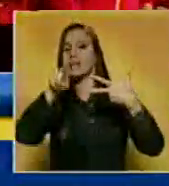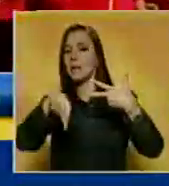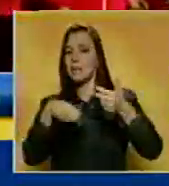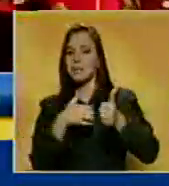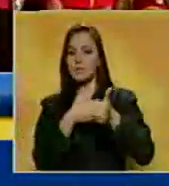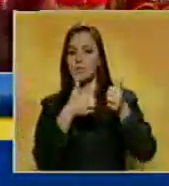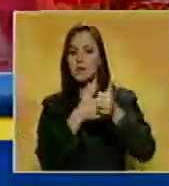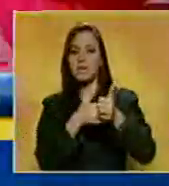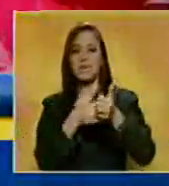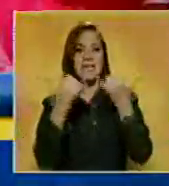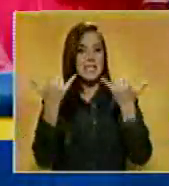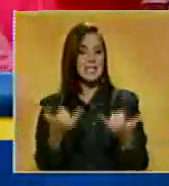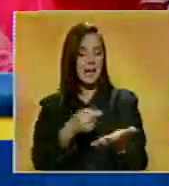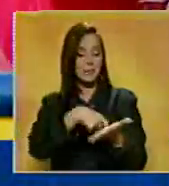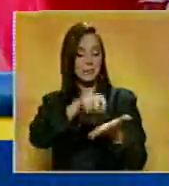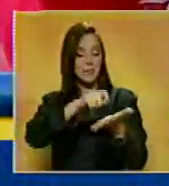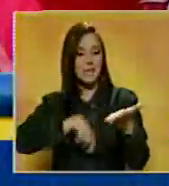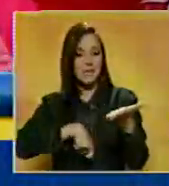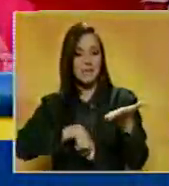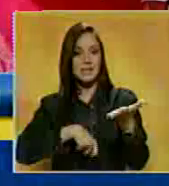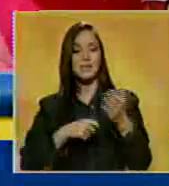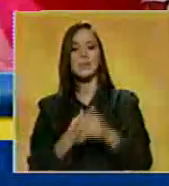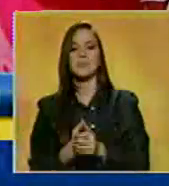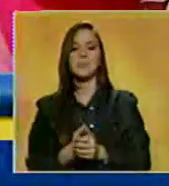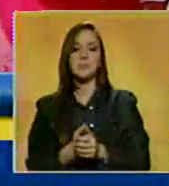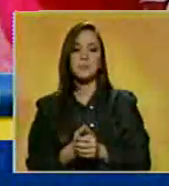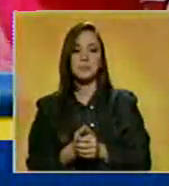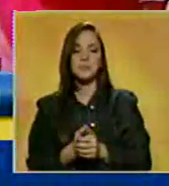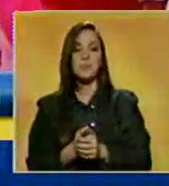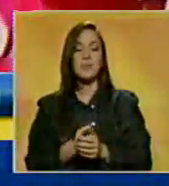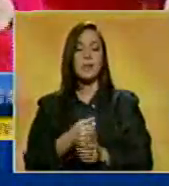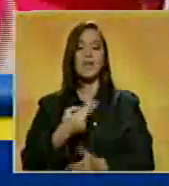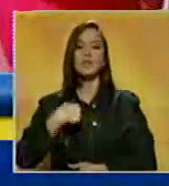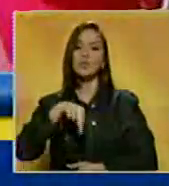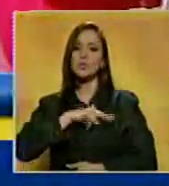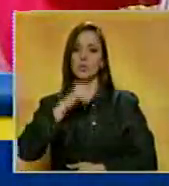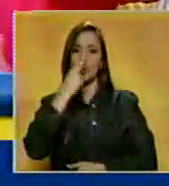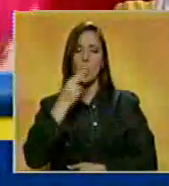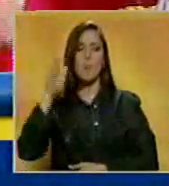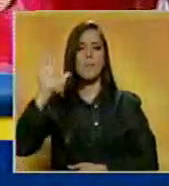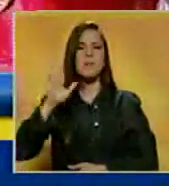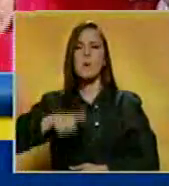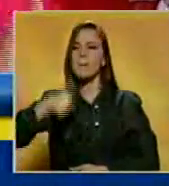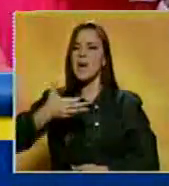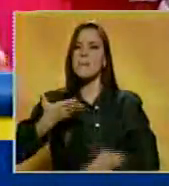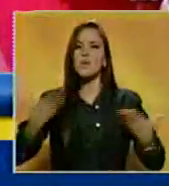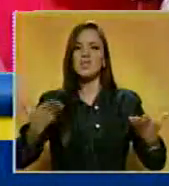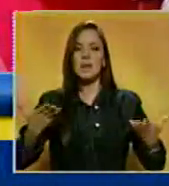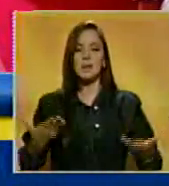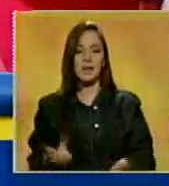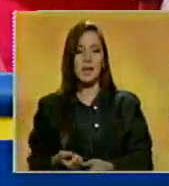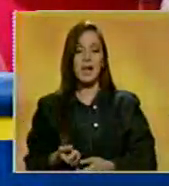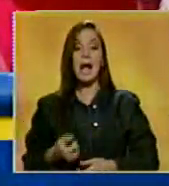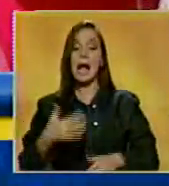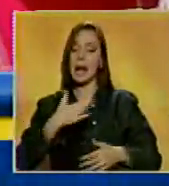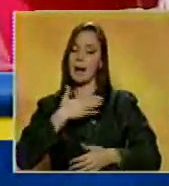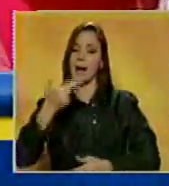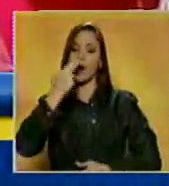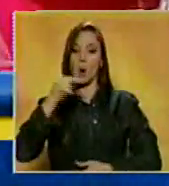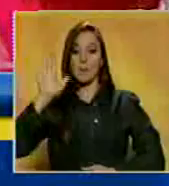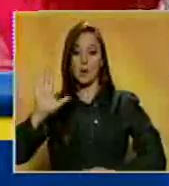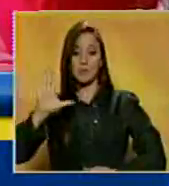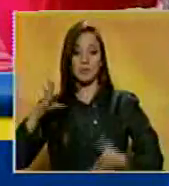realizaron su inscripción ante la sede electoral. El compromiso para nosotros, el más importante, es con nuestro propio pueblo,